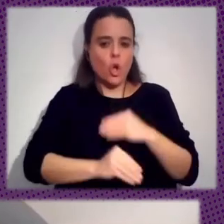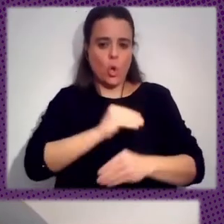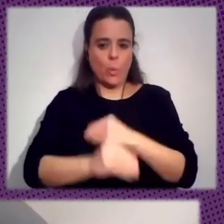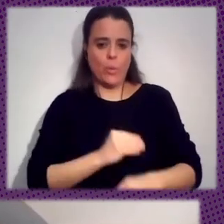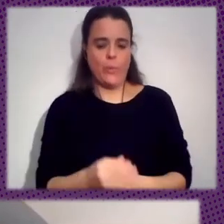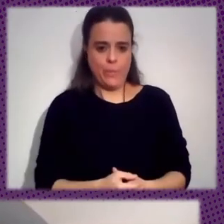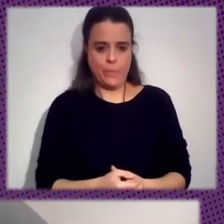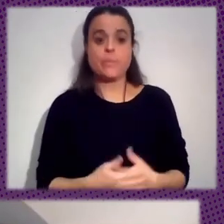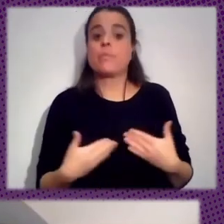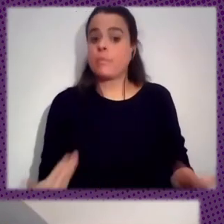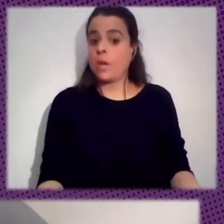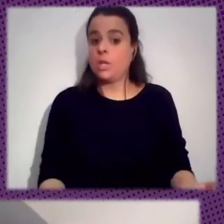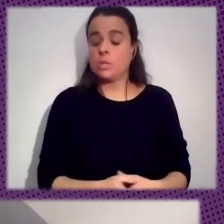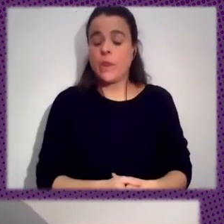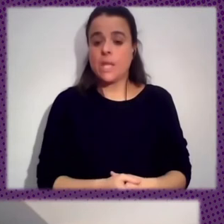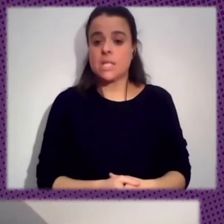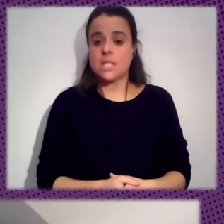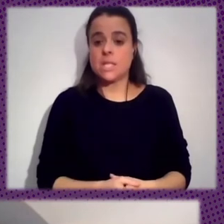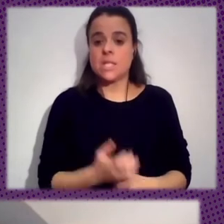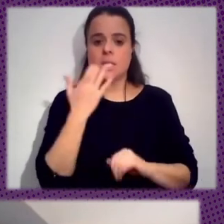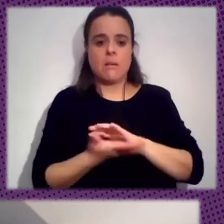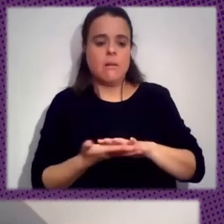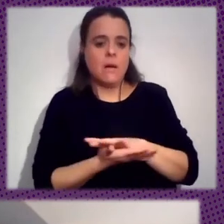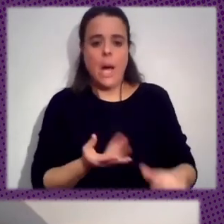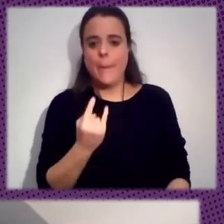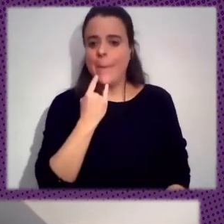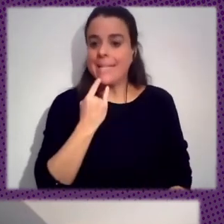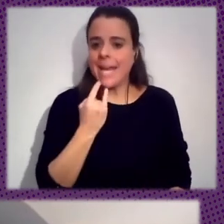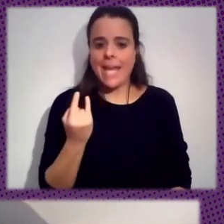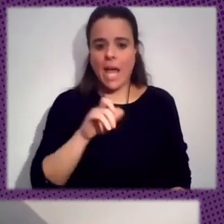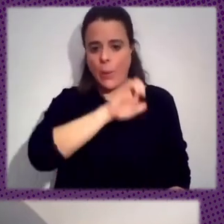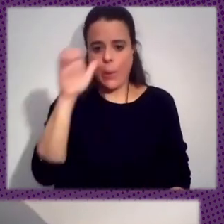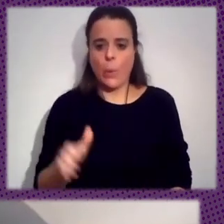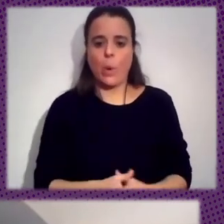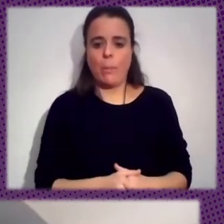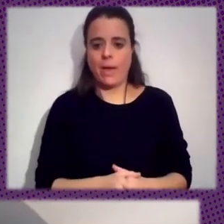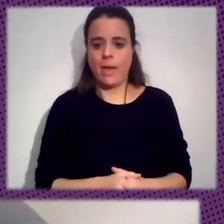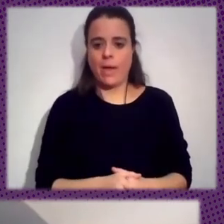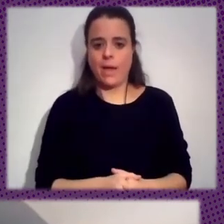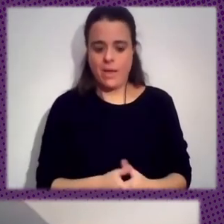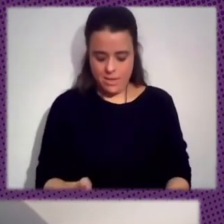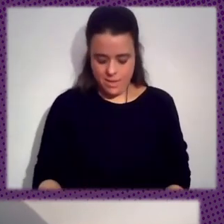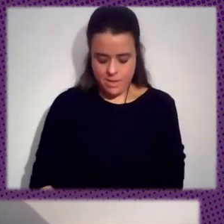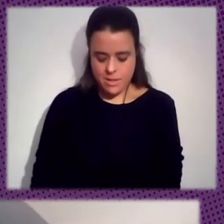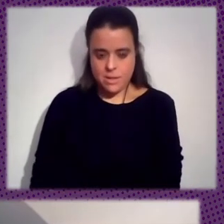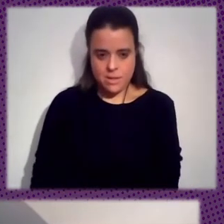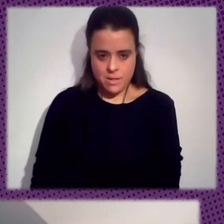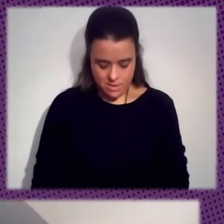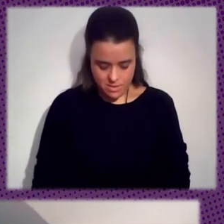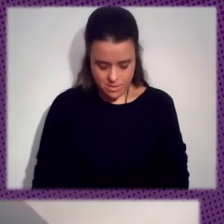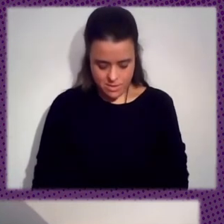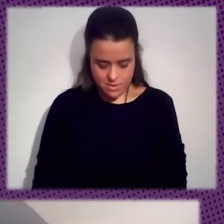Entonces Si Hablamos Ya sea De Baterías Europeas En Lugar De Procedentes De China Etcétera